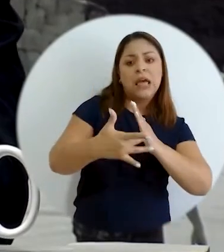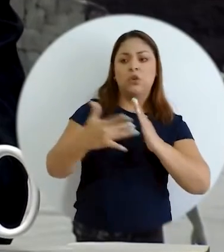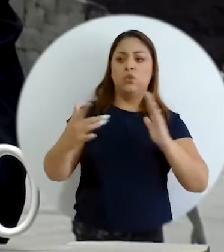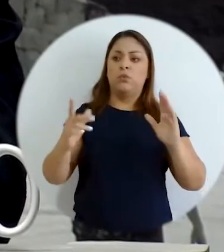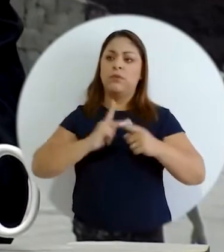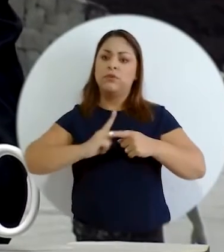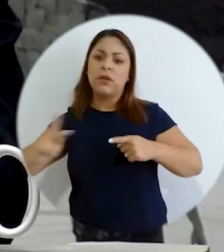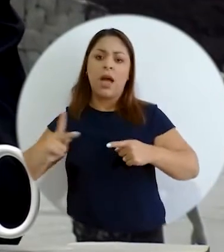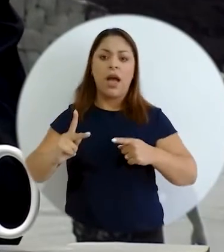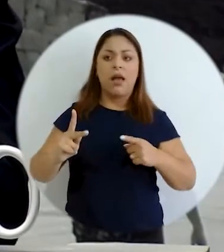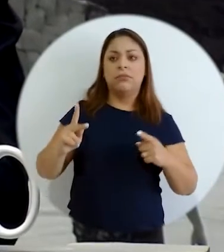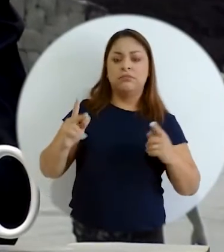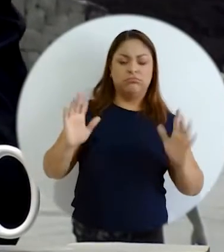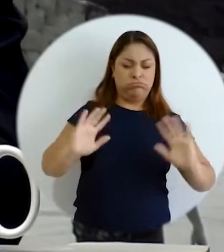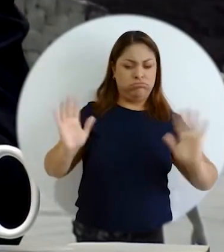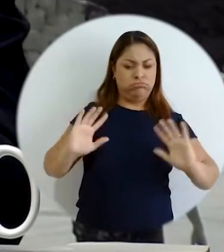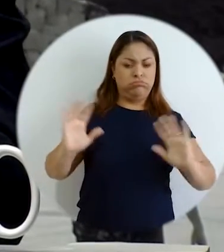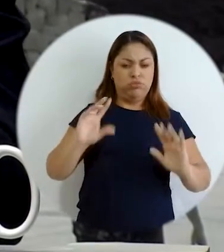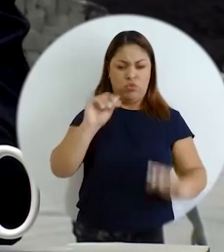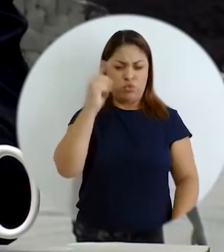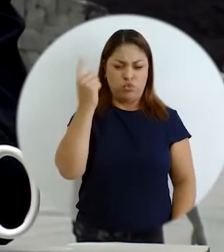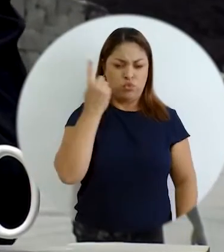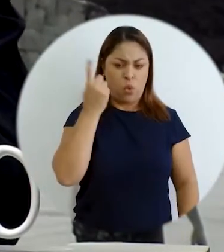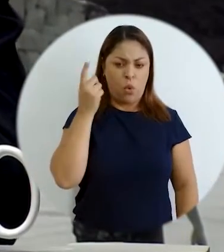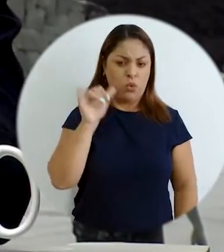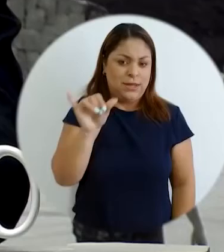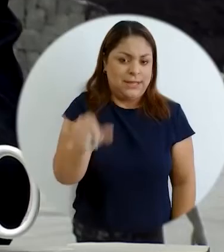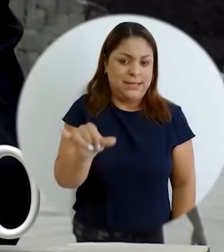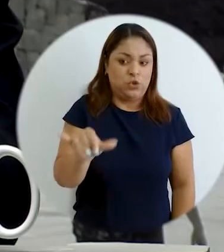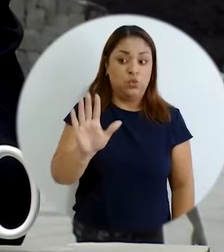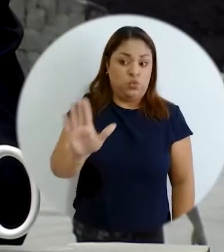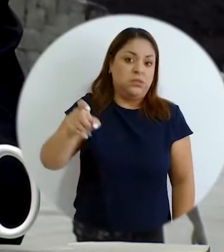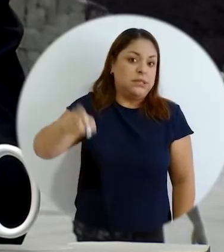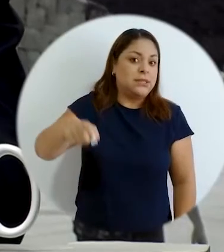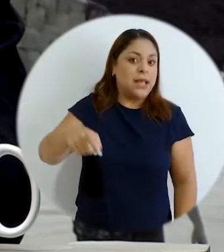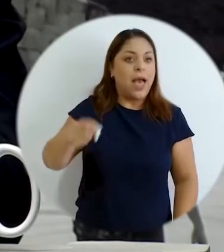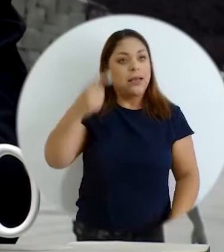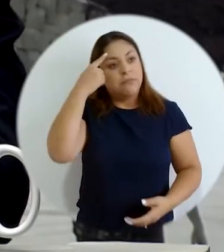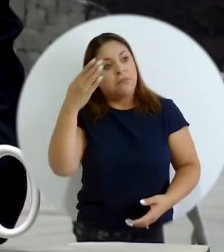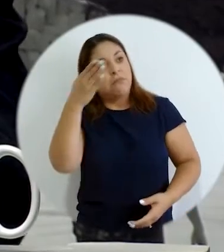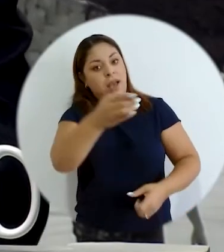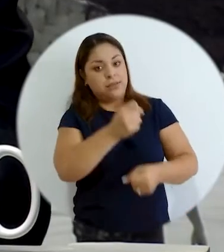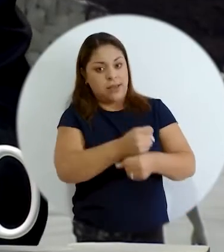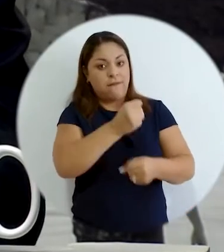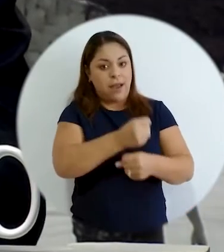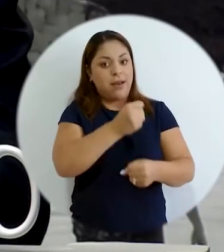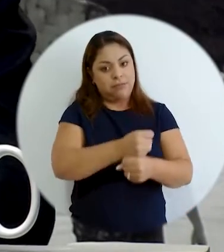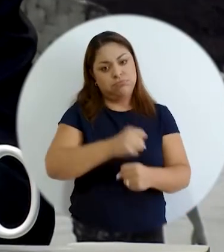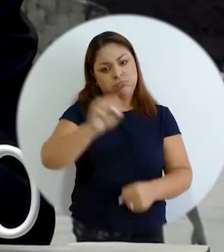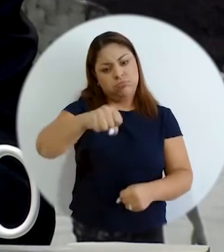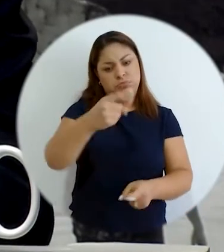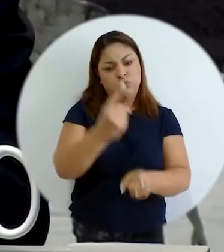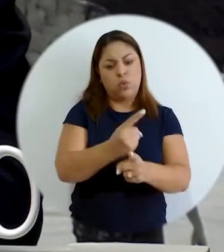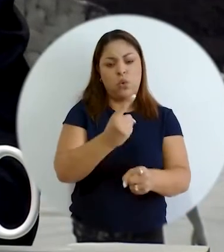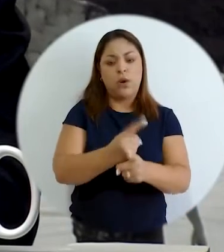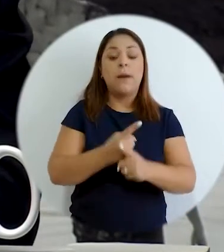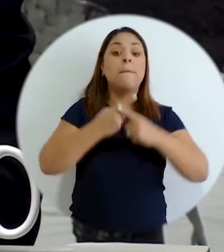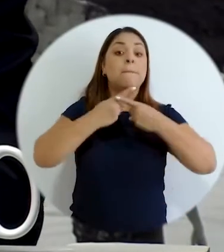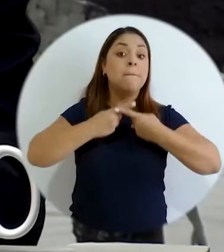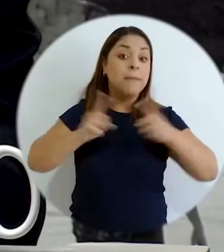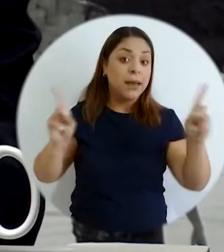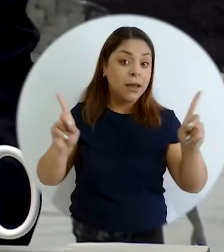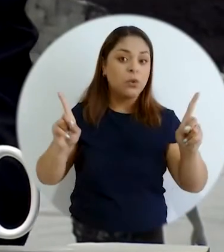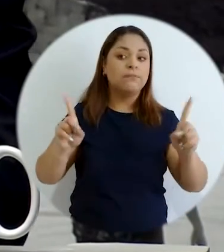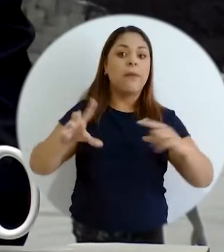técnico incluso y académico para solventar las necesidades del mercado de trabajo Maribel como lo indica